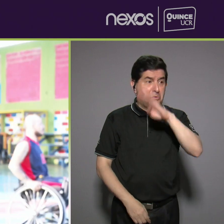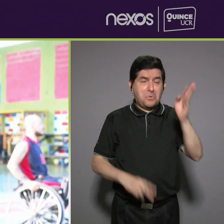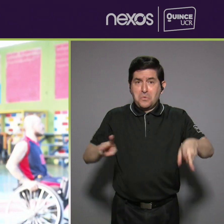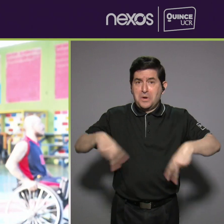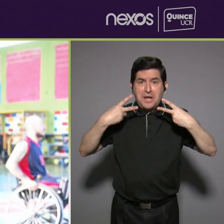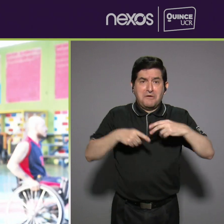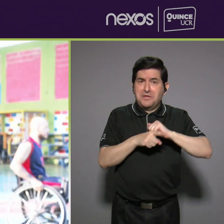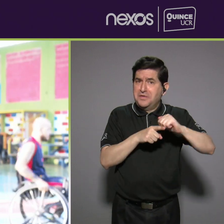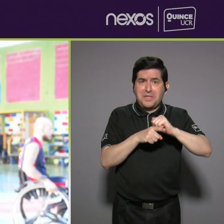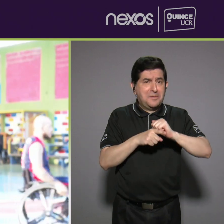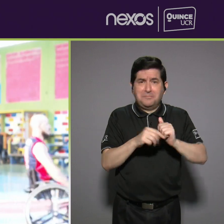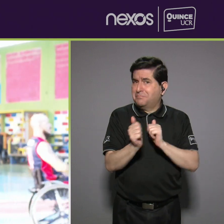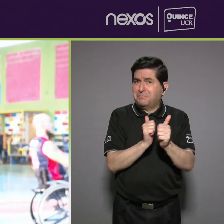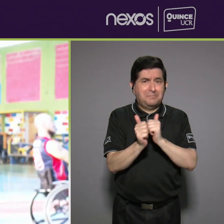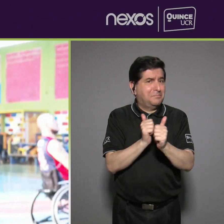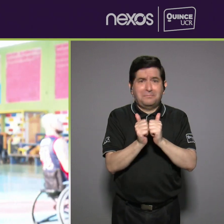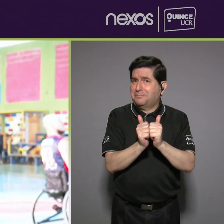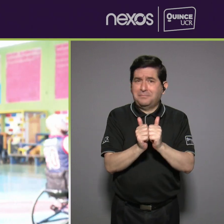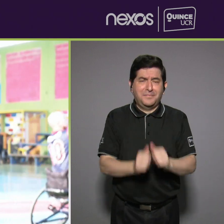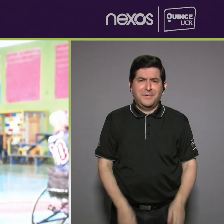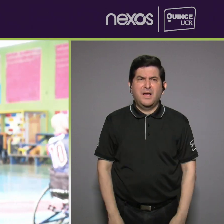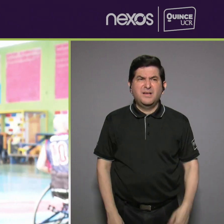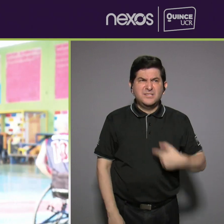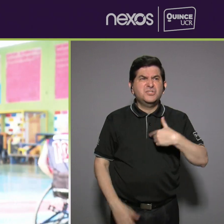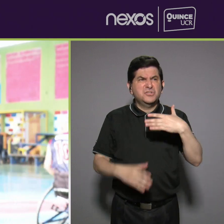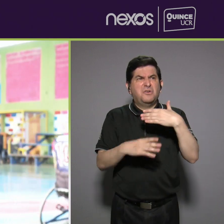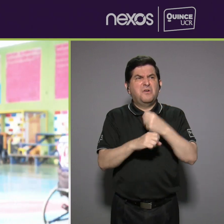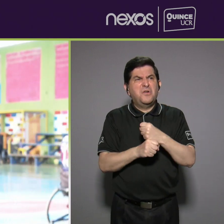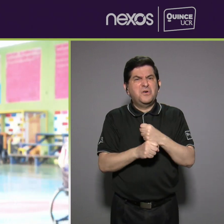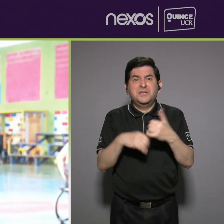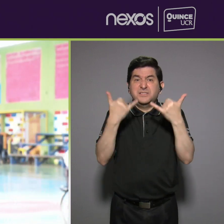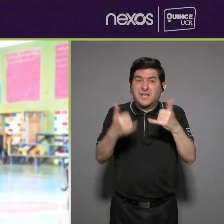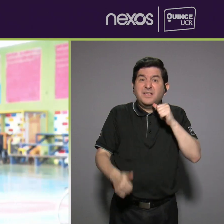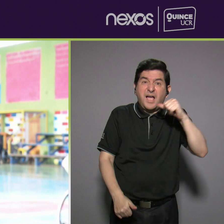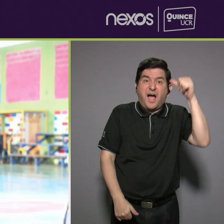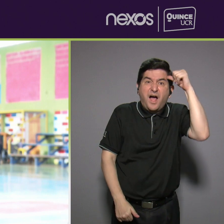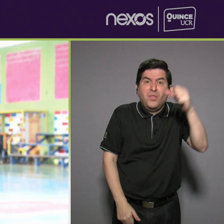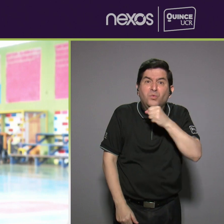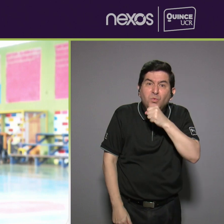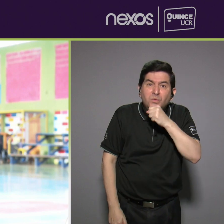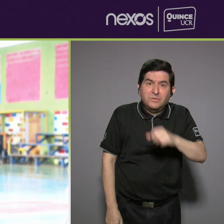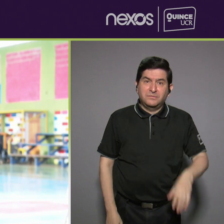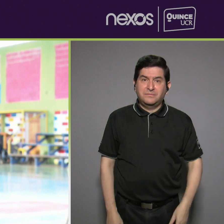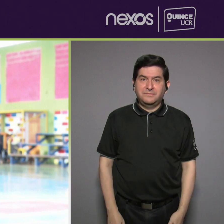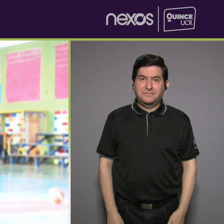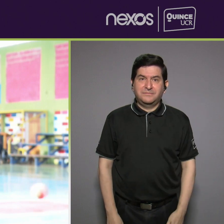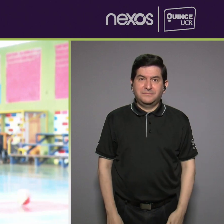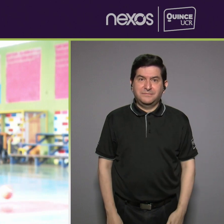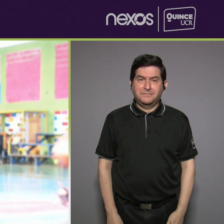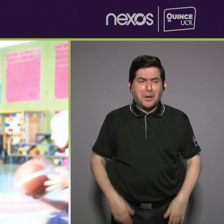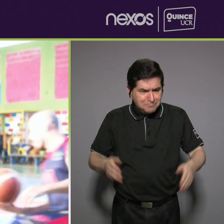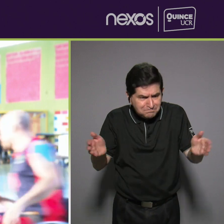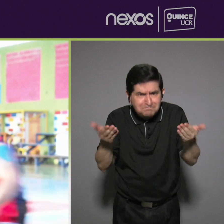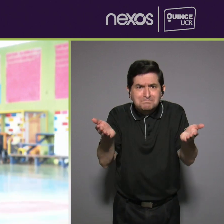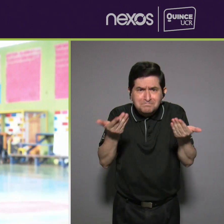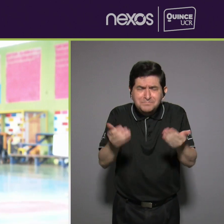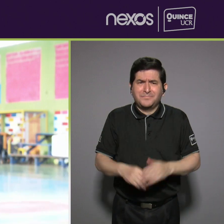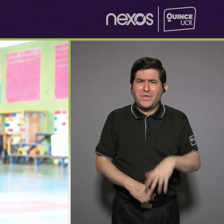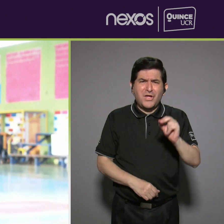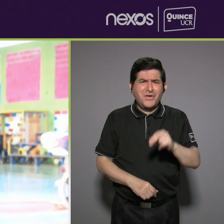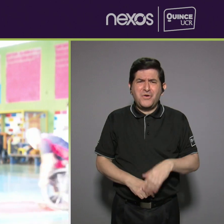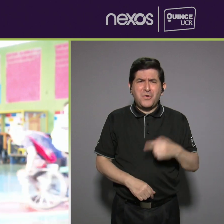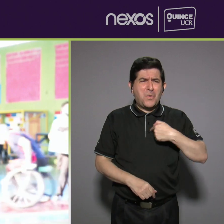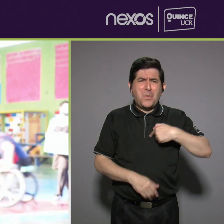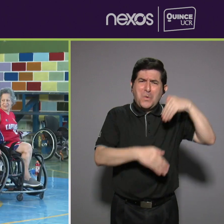practicado deporte. Realmente lo hice ya adulta mayor. Y entonces que se animen, que no hay que estar